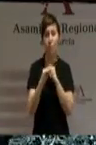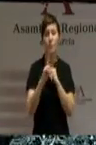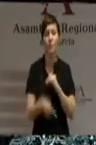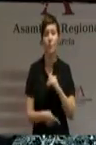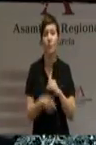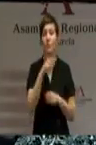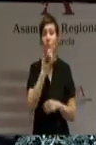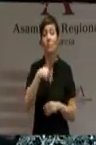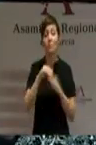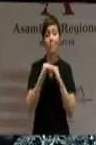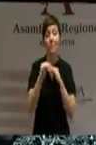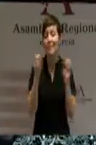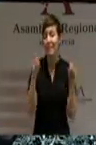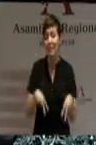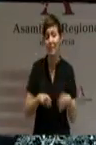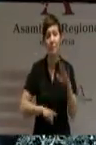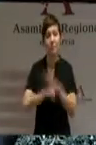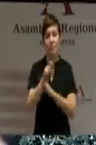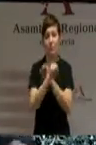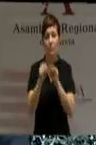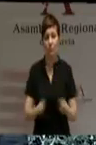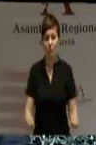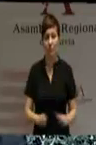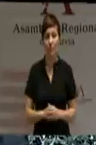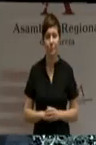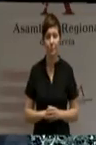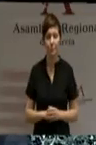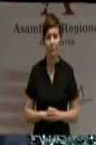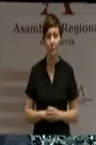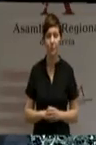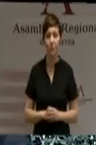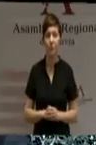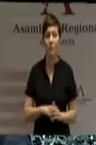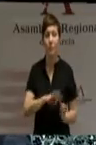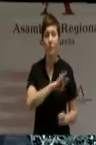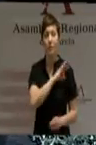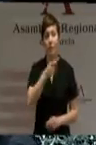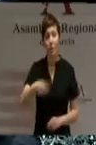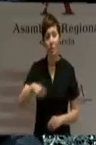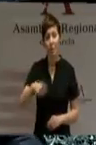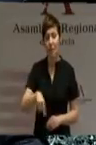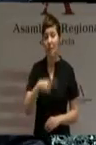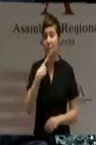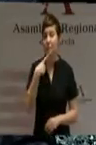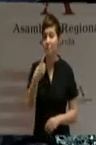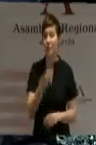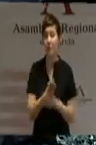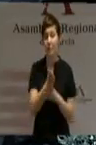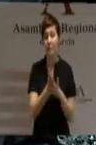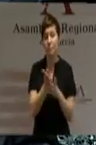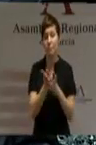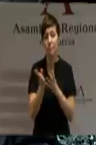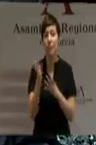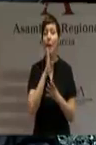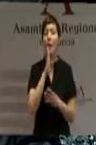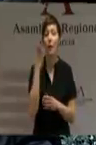es imposible crecer. Señor presidente, los ejes de la actuación política que nos marcó ayer Alberto